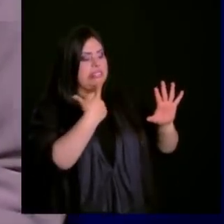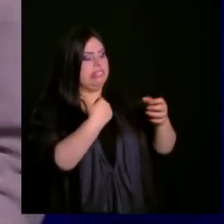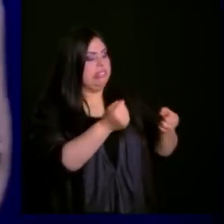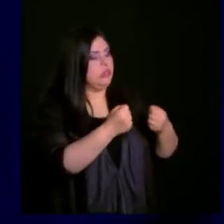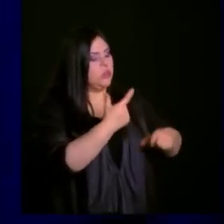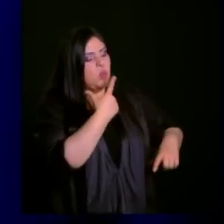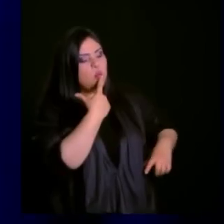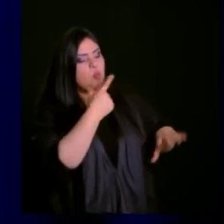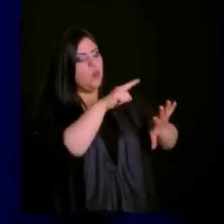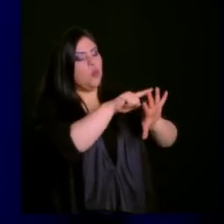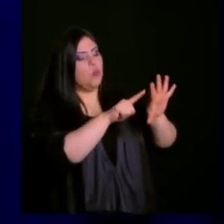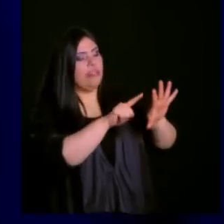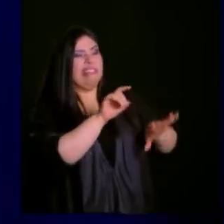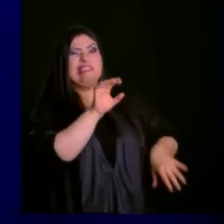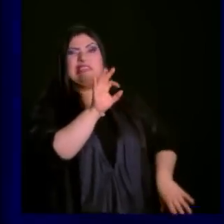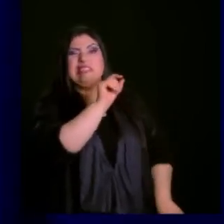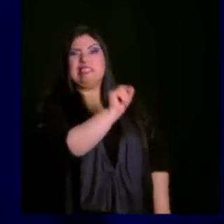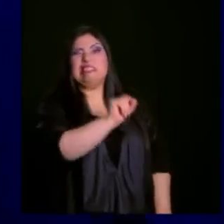¿Todavía están acá?